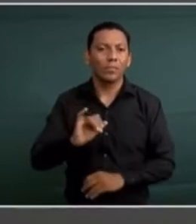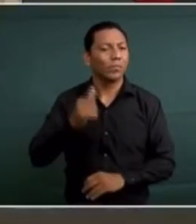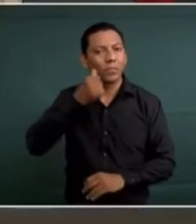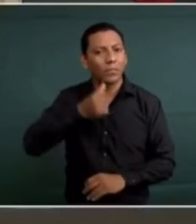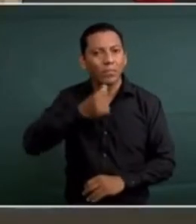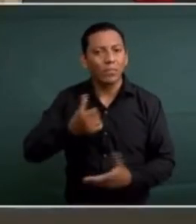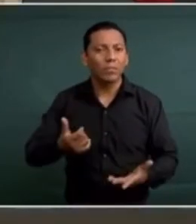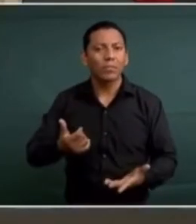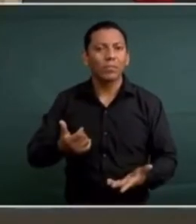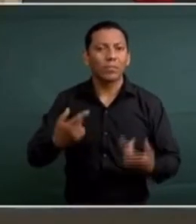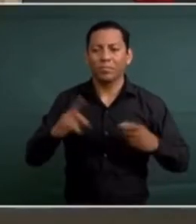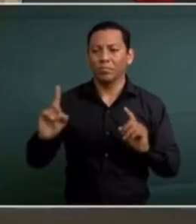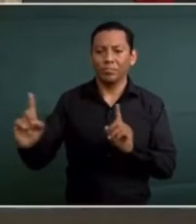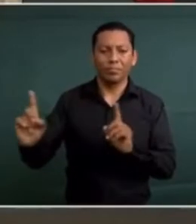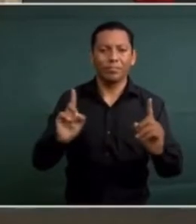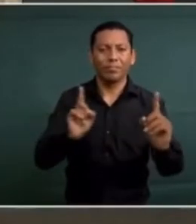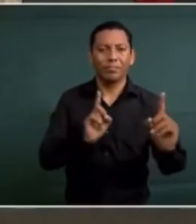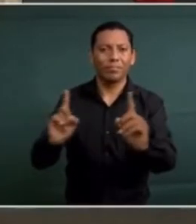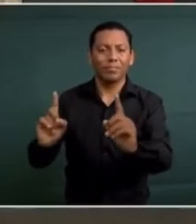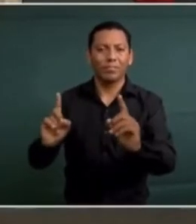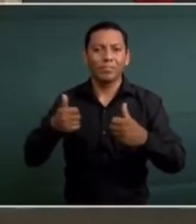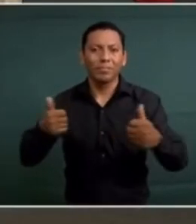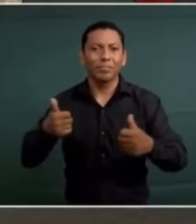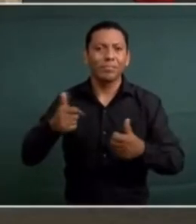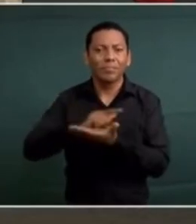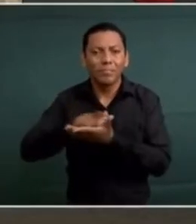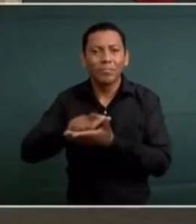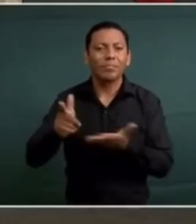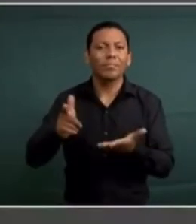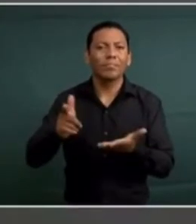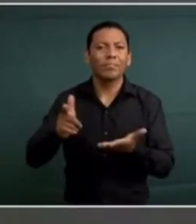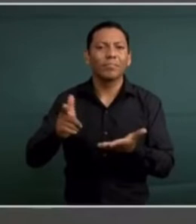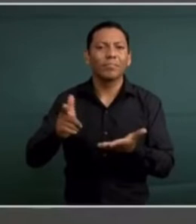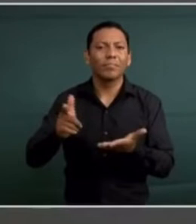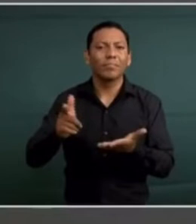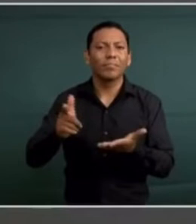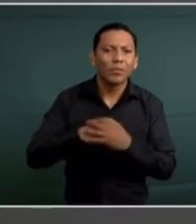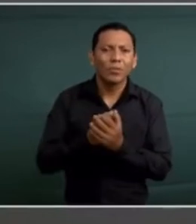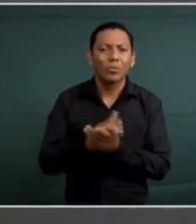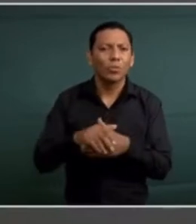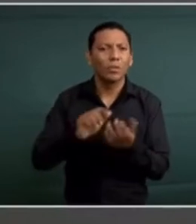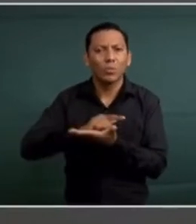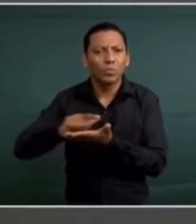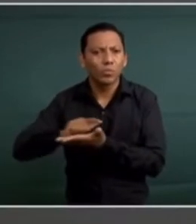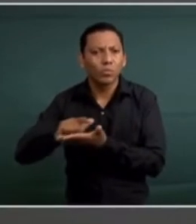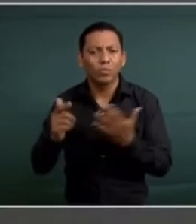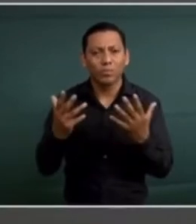mantener sana distancia, el aseo, el lavado de las manos,